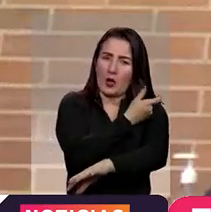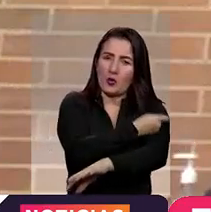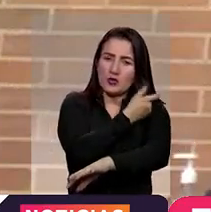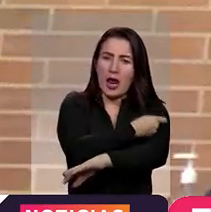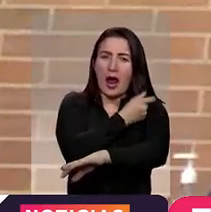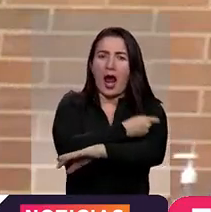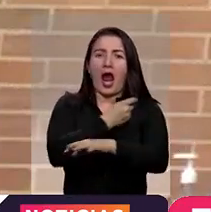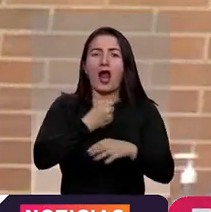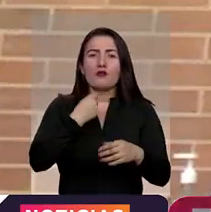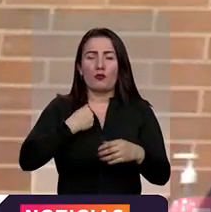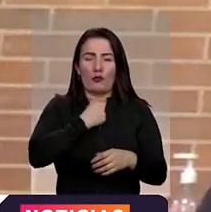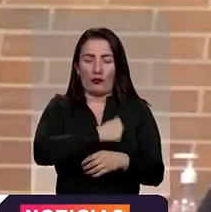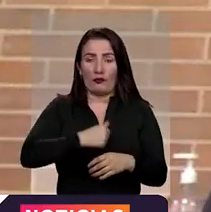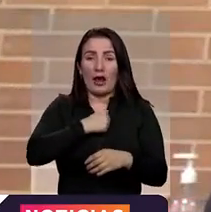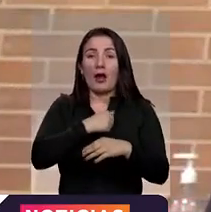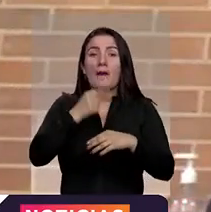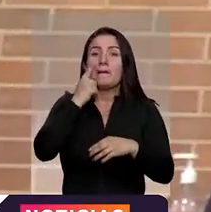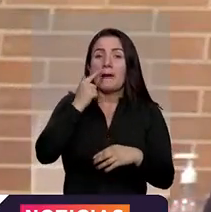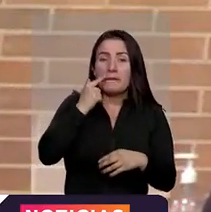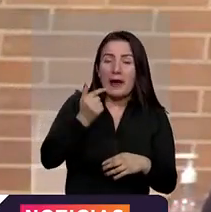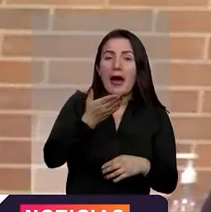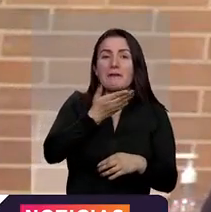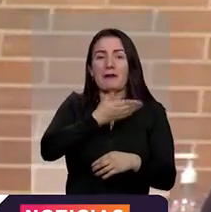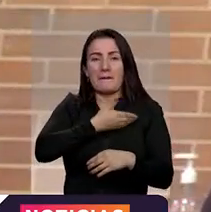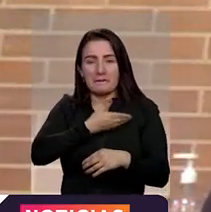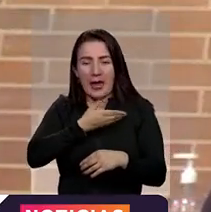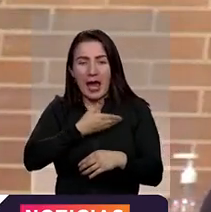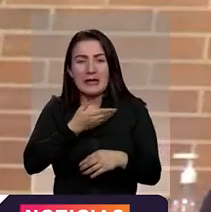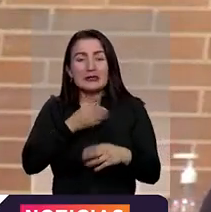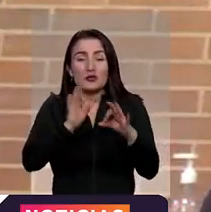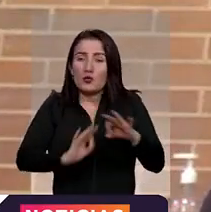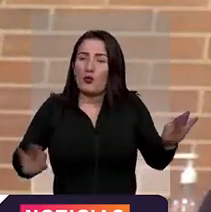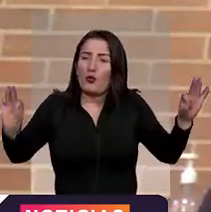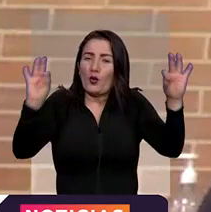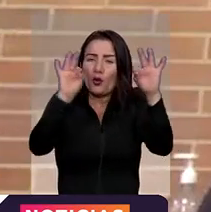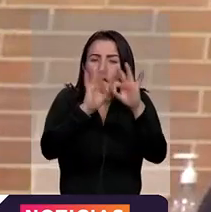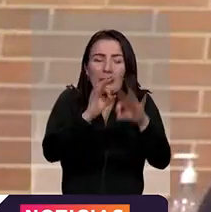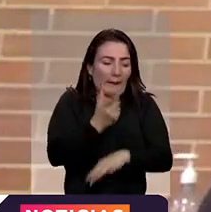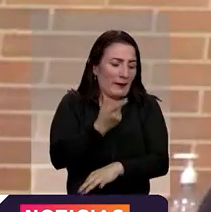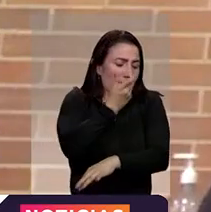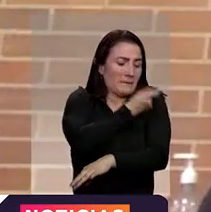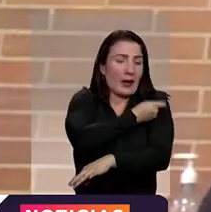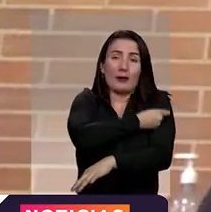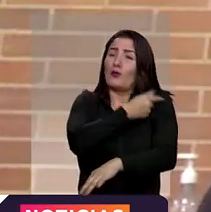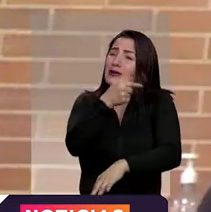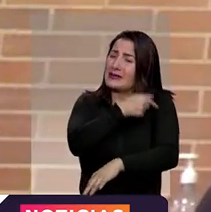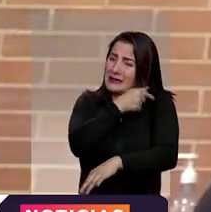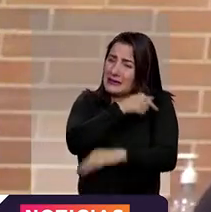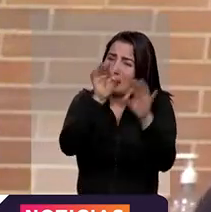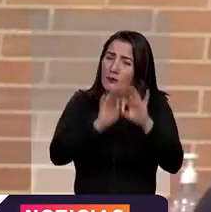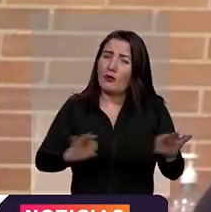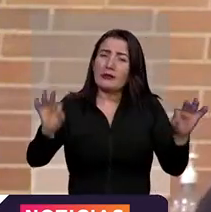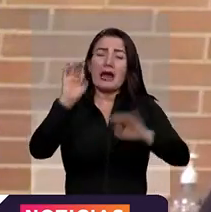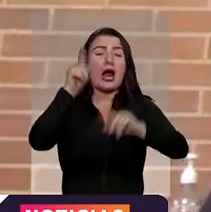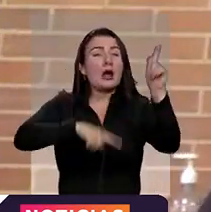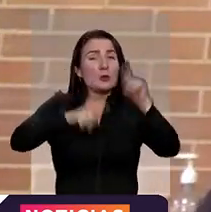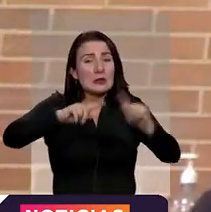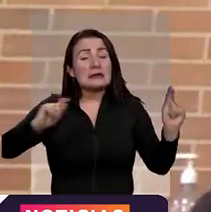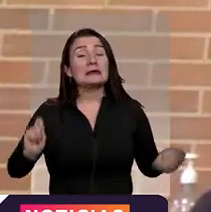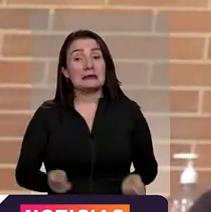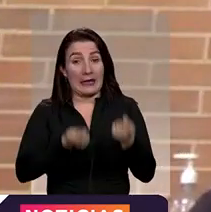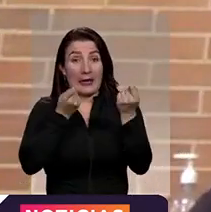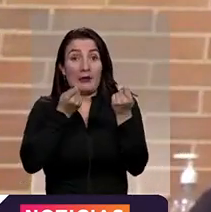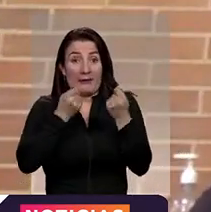favor, transmitirles a los papás, a las mamás la importancia de la vacunación. Hay cosas que nos salvan, hay cosas que